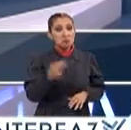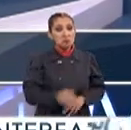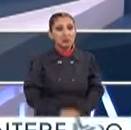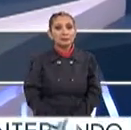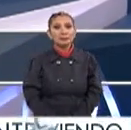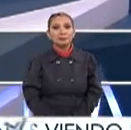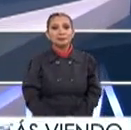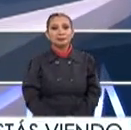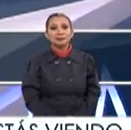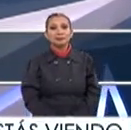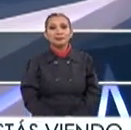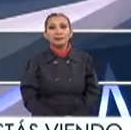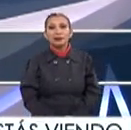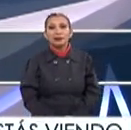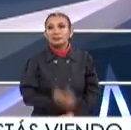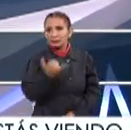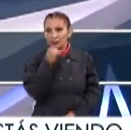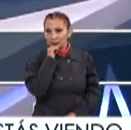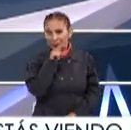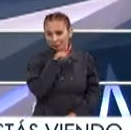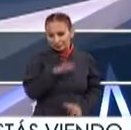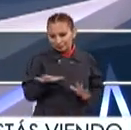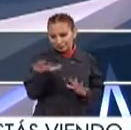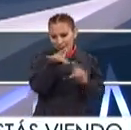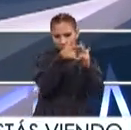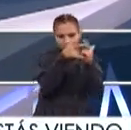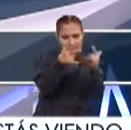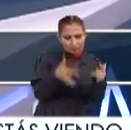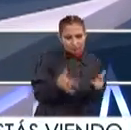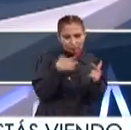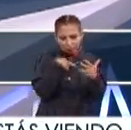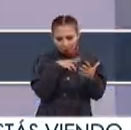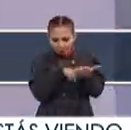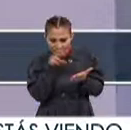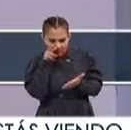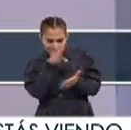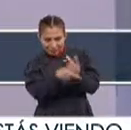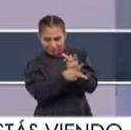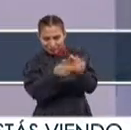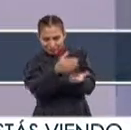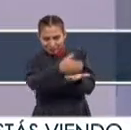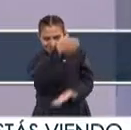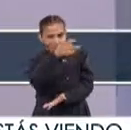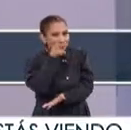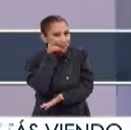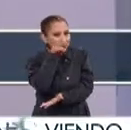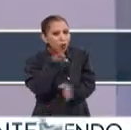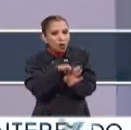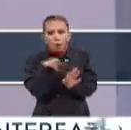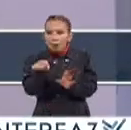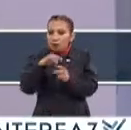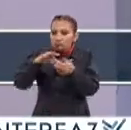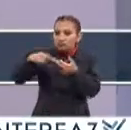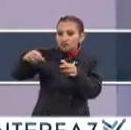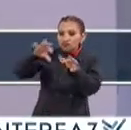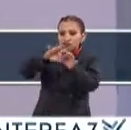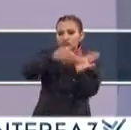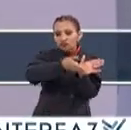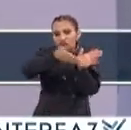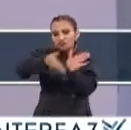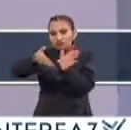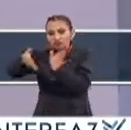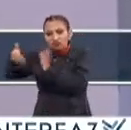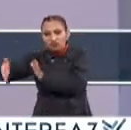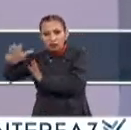Totalmente de acuerdo Y bueno Además De toda esta historia Tan rica que tiene Este producto Y cómo se relaciona Con las diferentes etapas